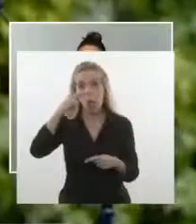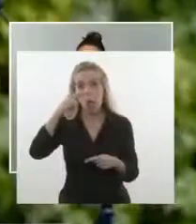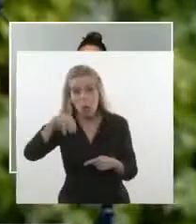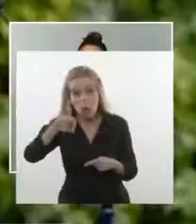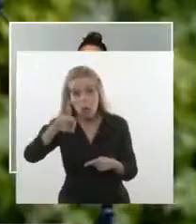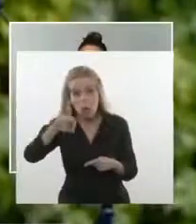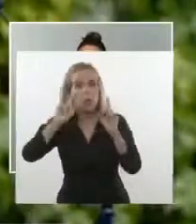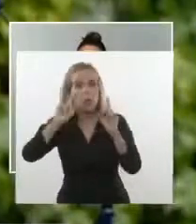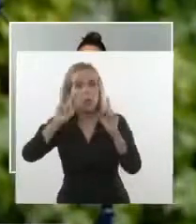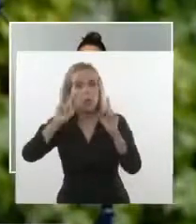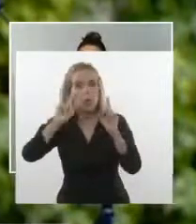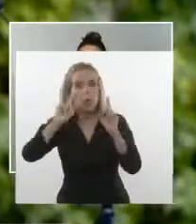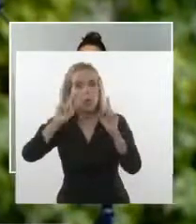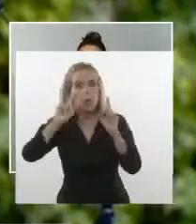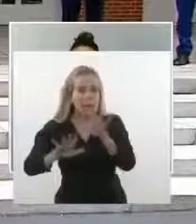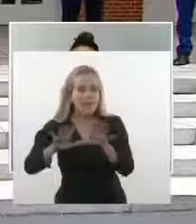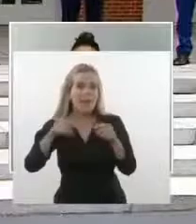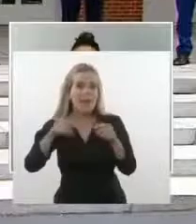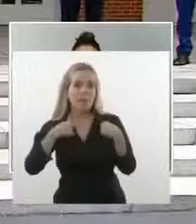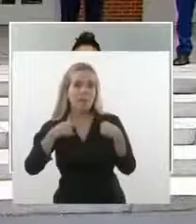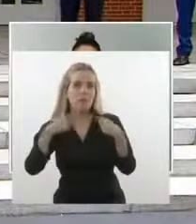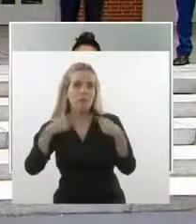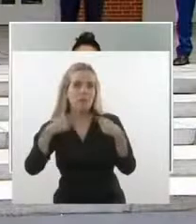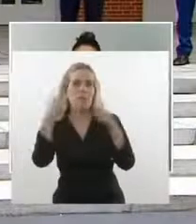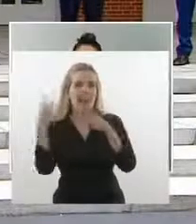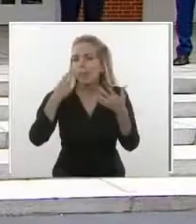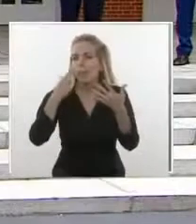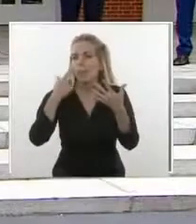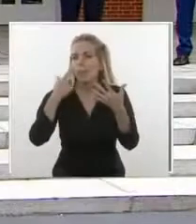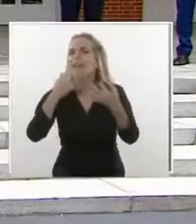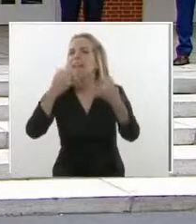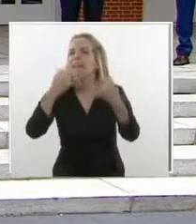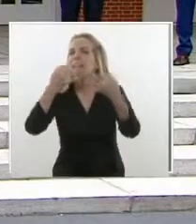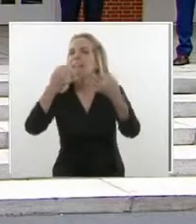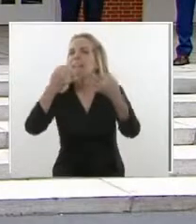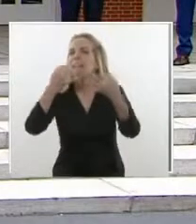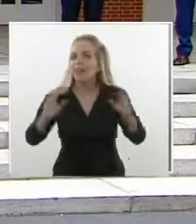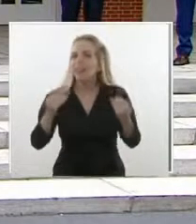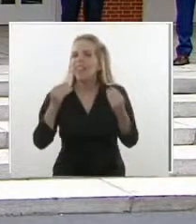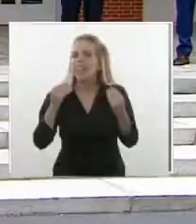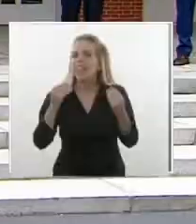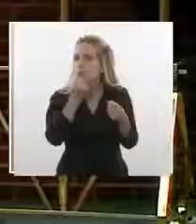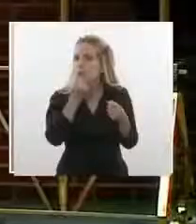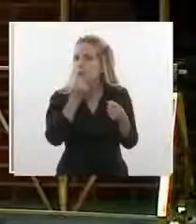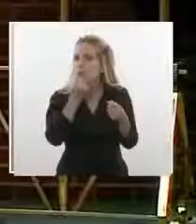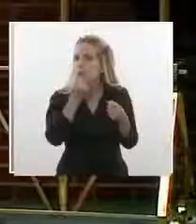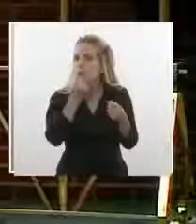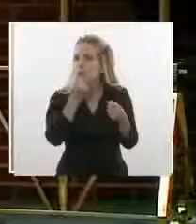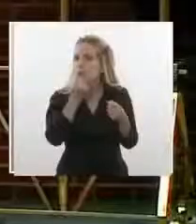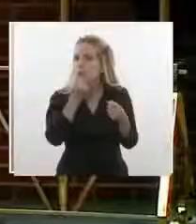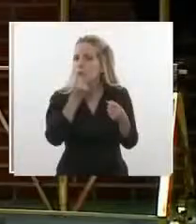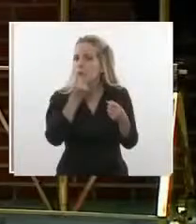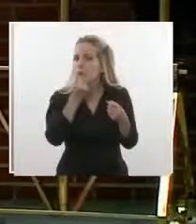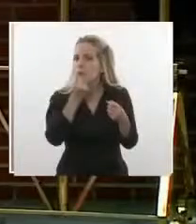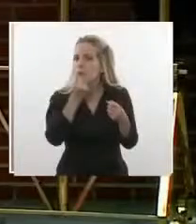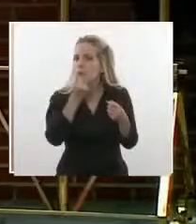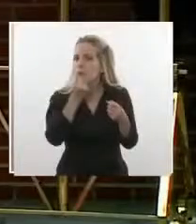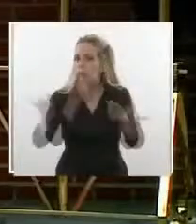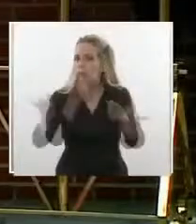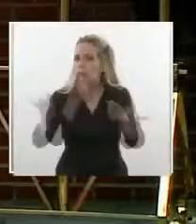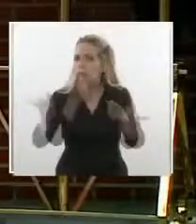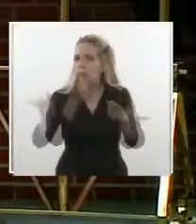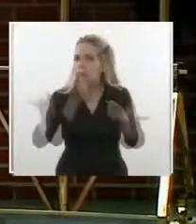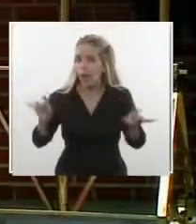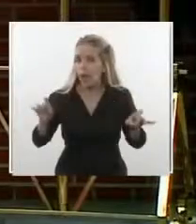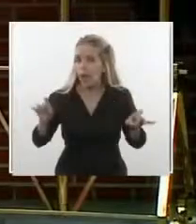importante, tanto mía como de una delegación amplia del Gobierno y de Ibigor, que tiene la relación mía. Nosotros, que fuimos uno de los